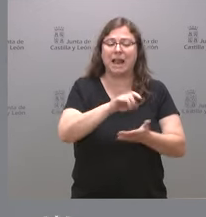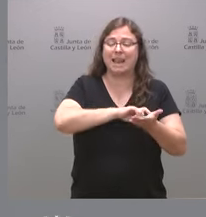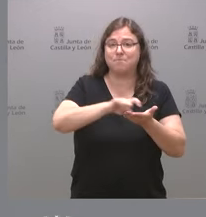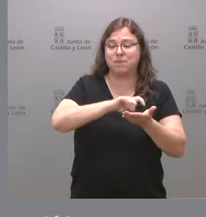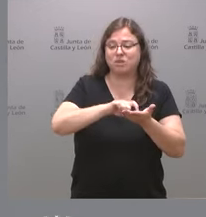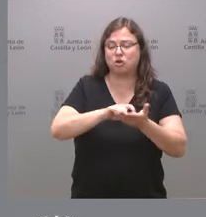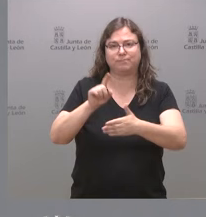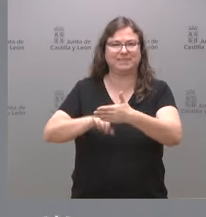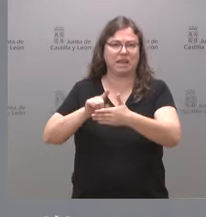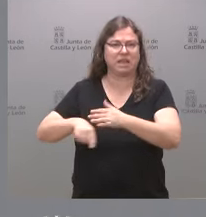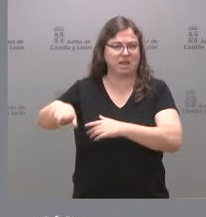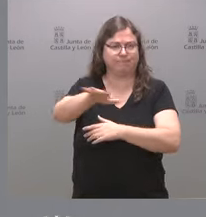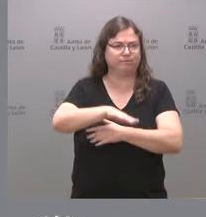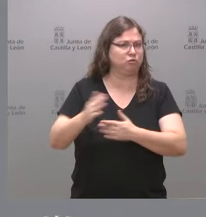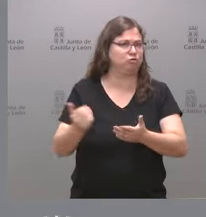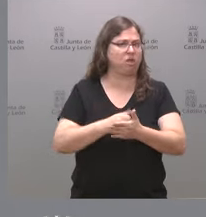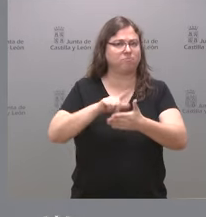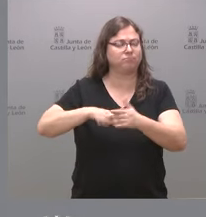y, además,